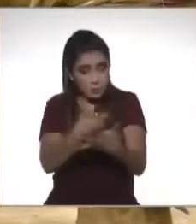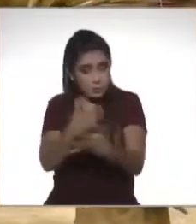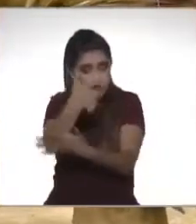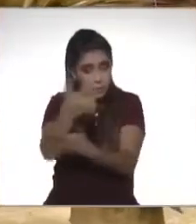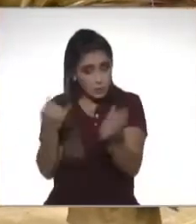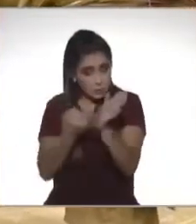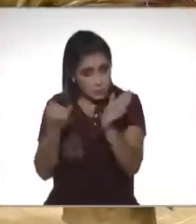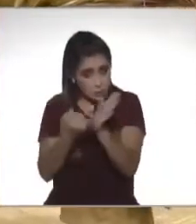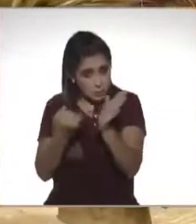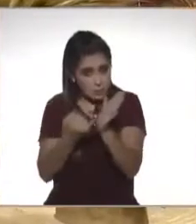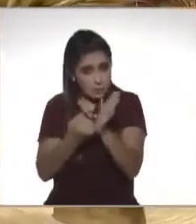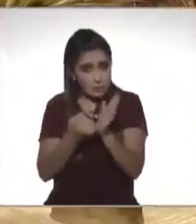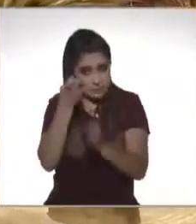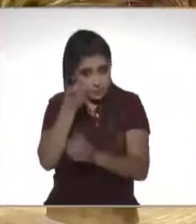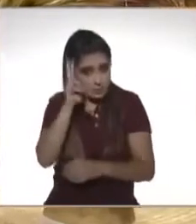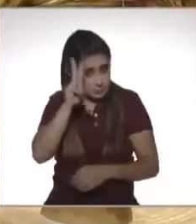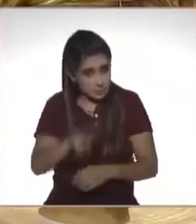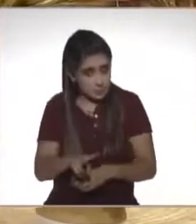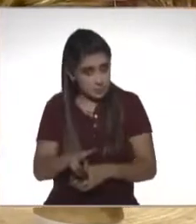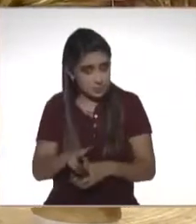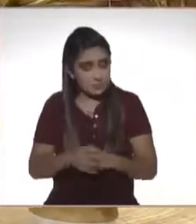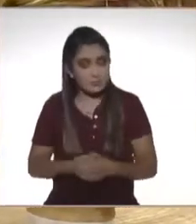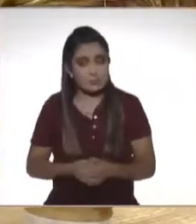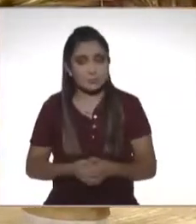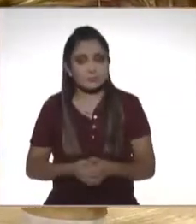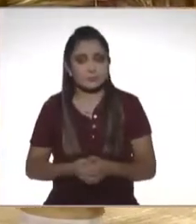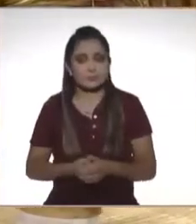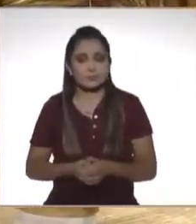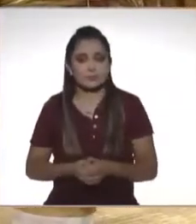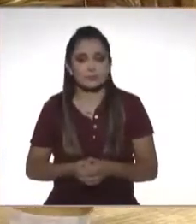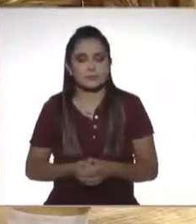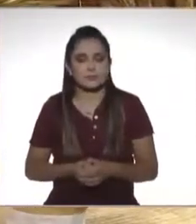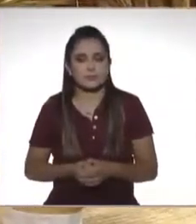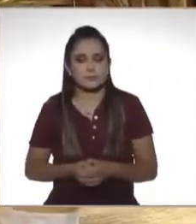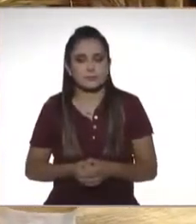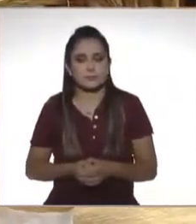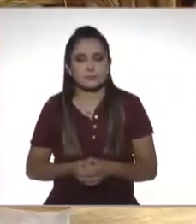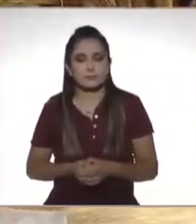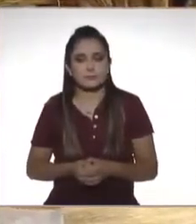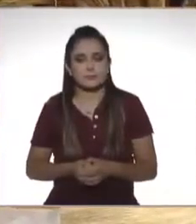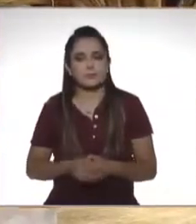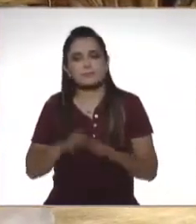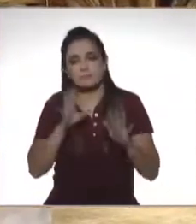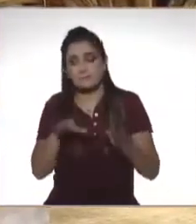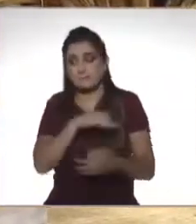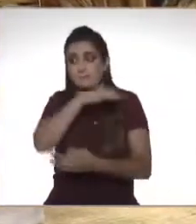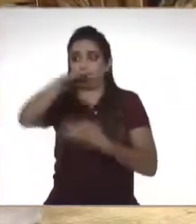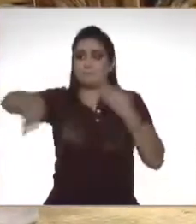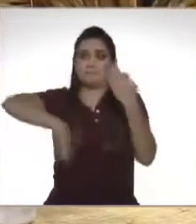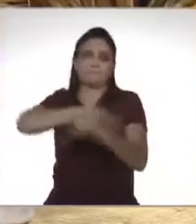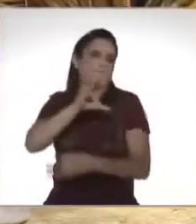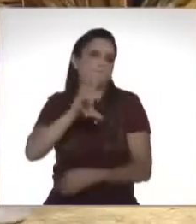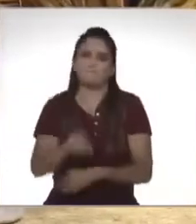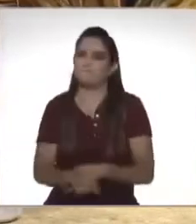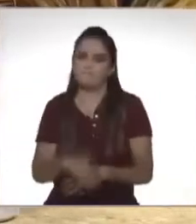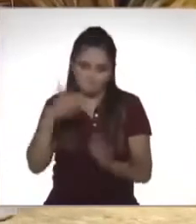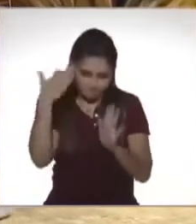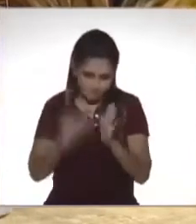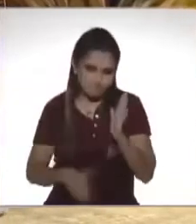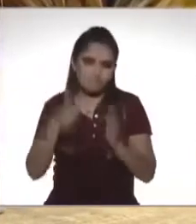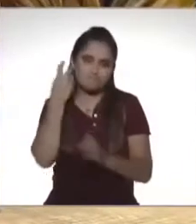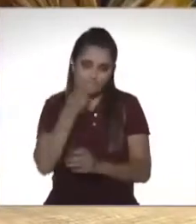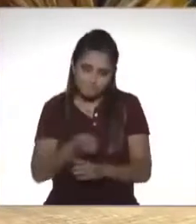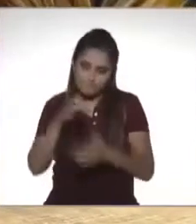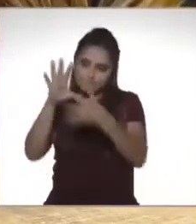importancia que tiene que realicemos nuestras contribuciones en forma de impuestos? Mira, de manera generalizada, no. Hace falta trabajar en ese